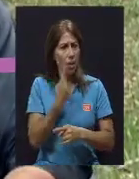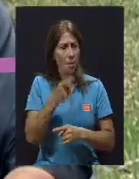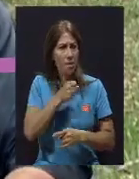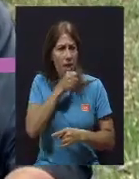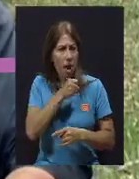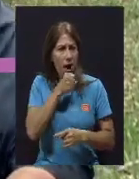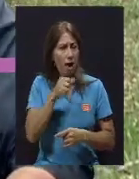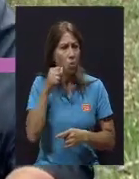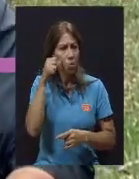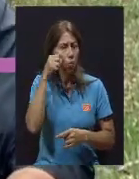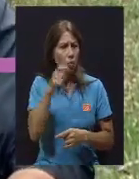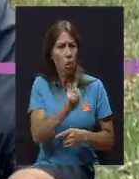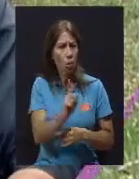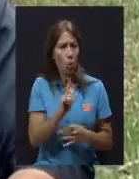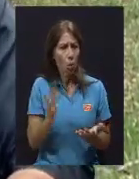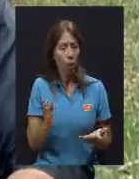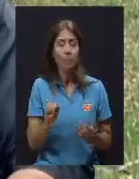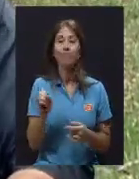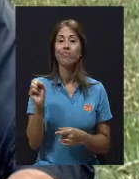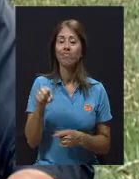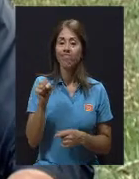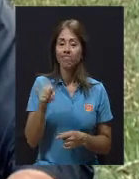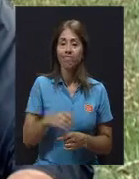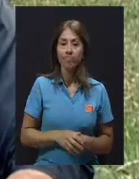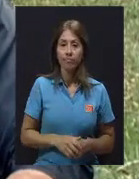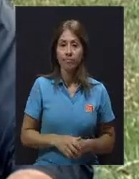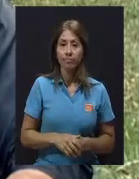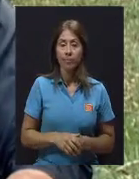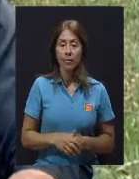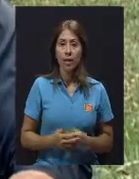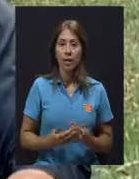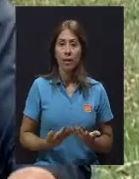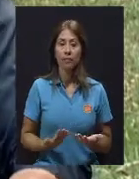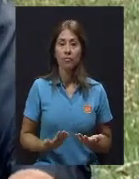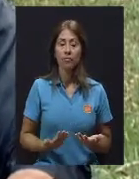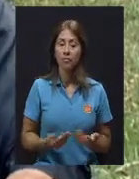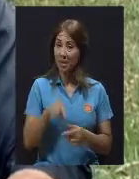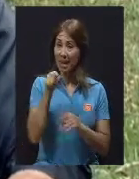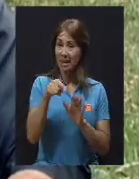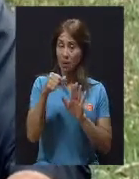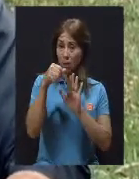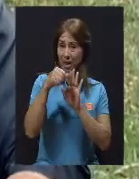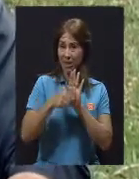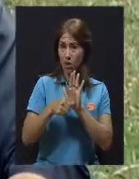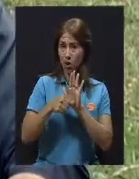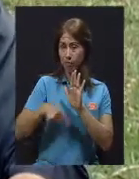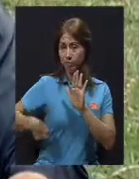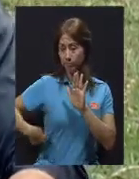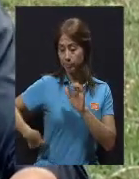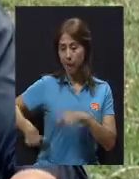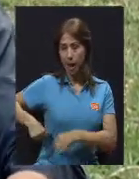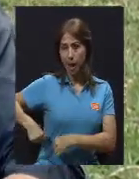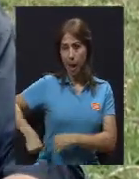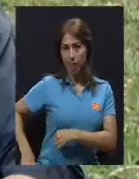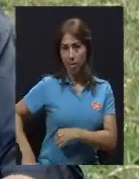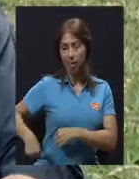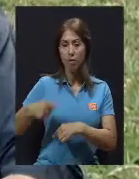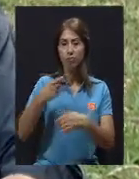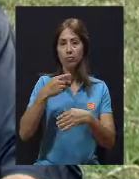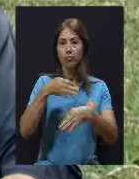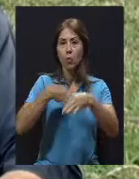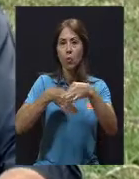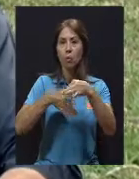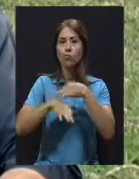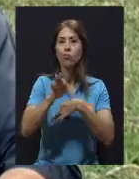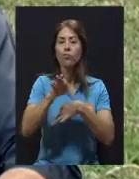circunscritos y no. doña Julia, el éxito de esta operación en su gran mayoría,